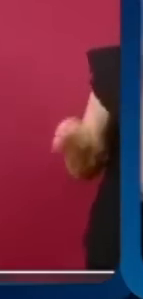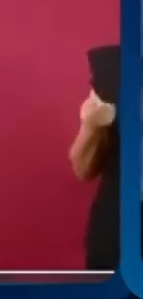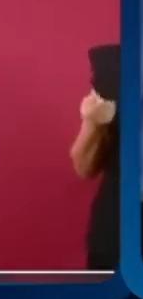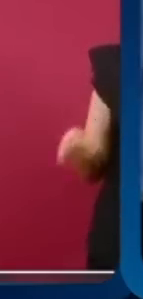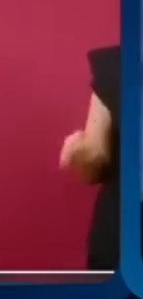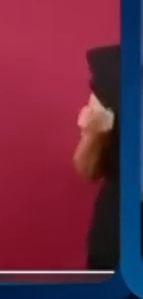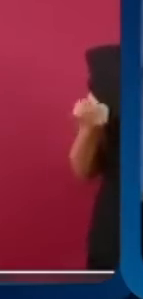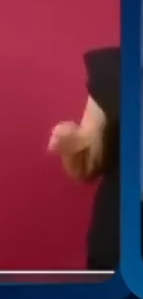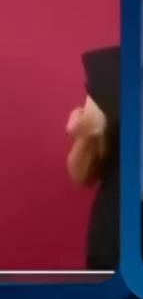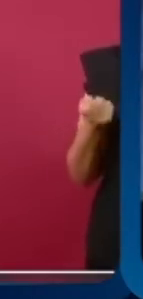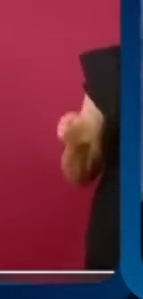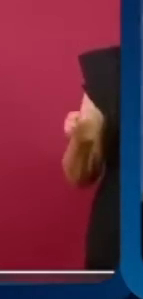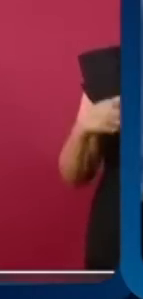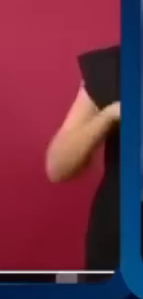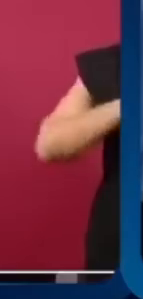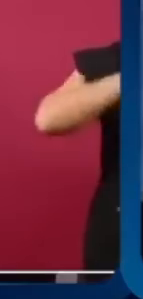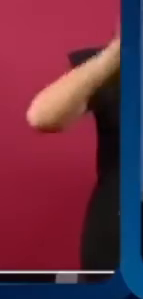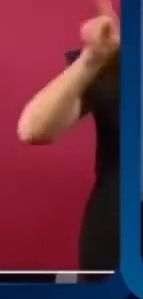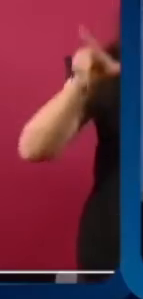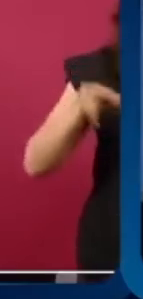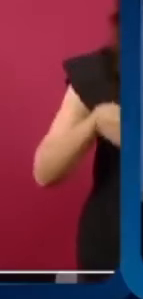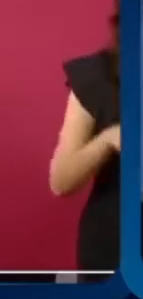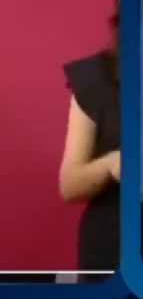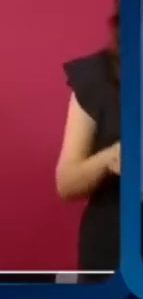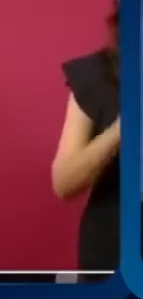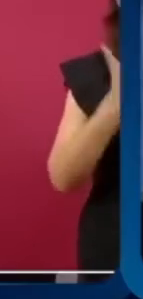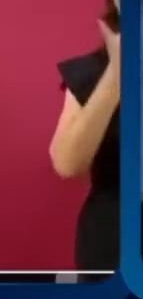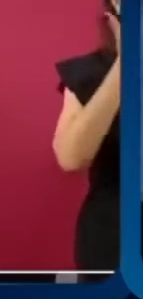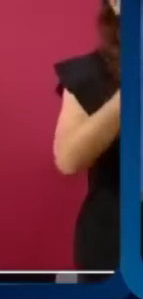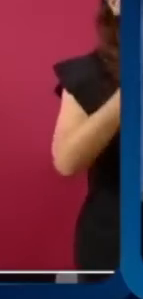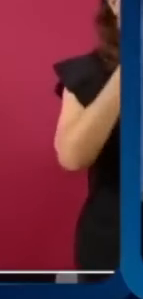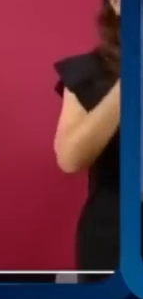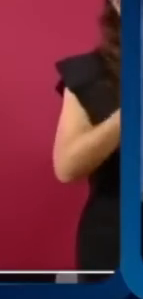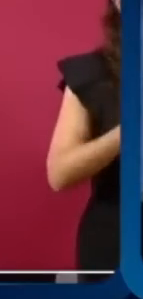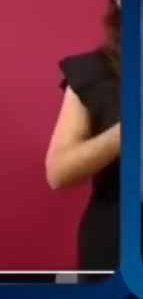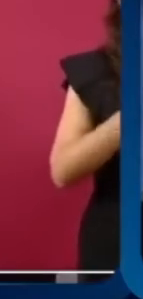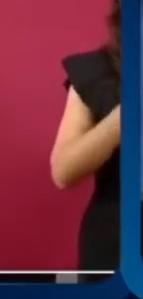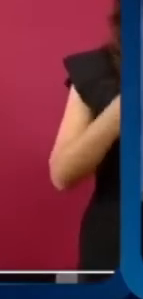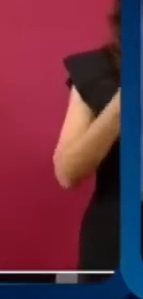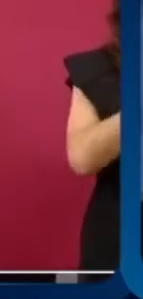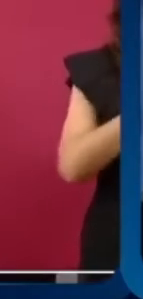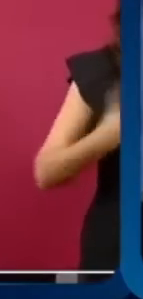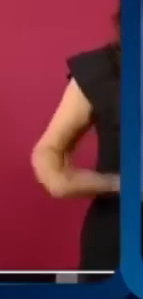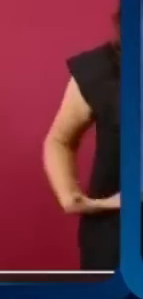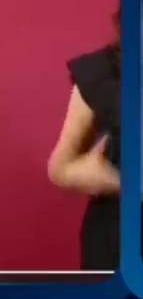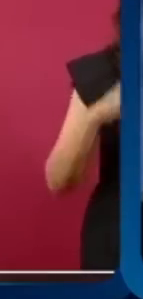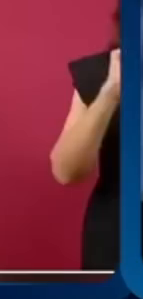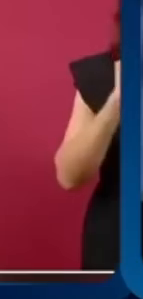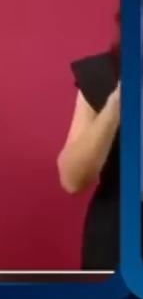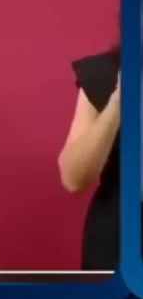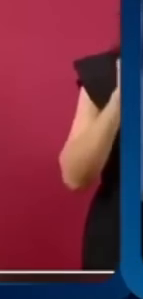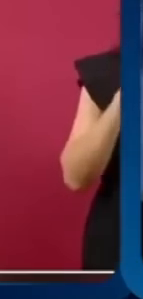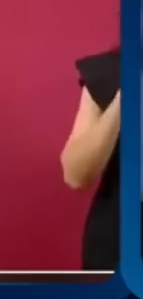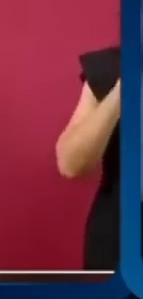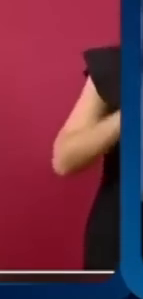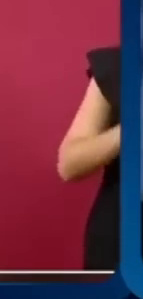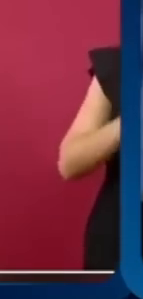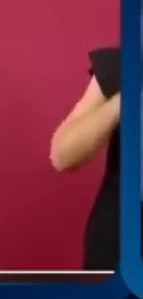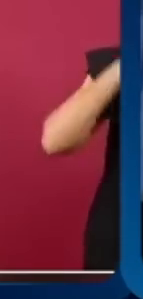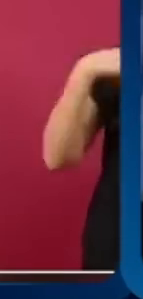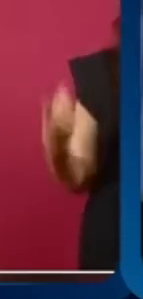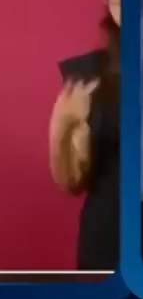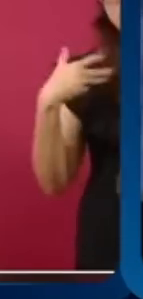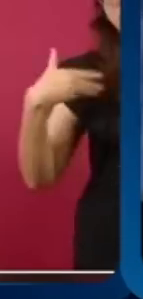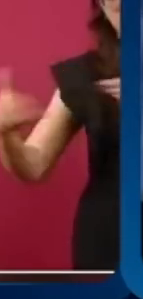hasta que un buen presidente de Estados Unidos, el presidente Carter, y un buen presidente de Panamá,